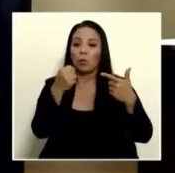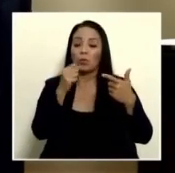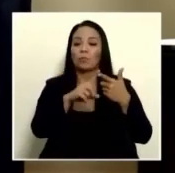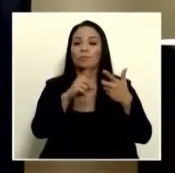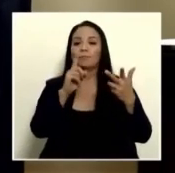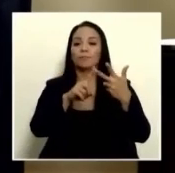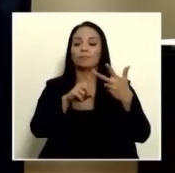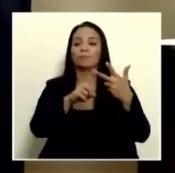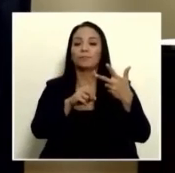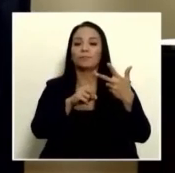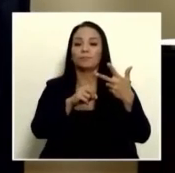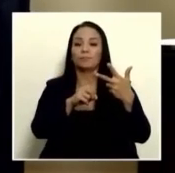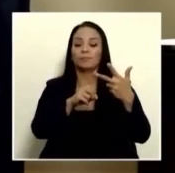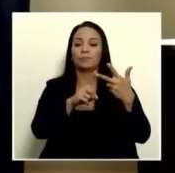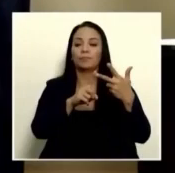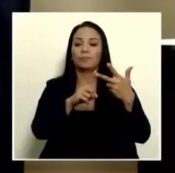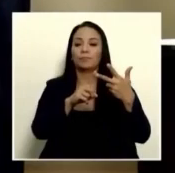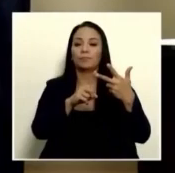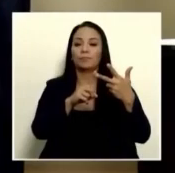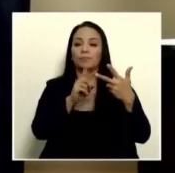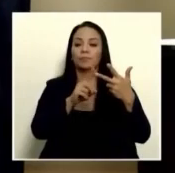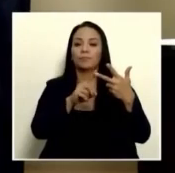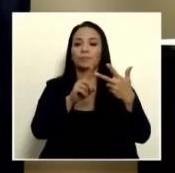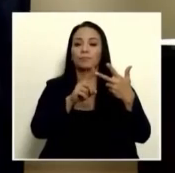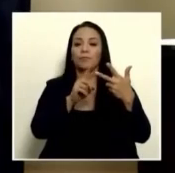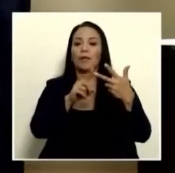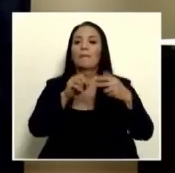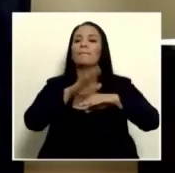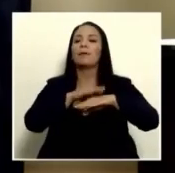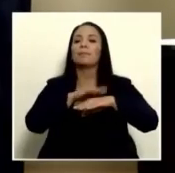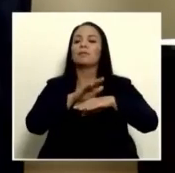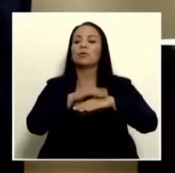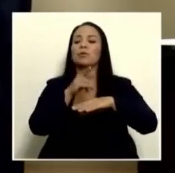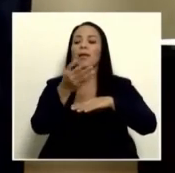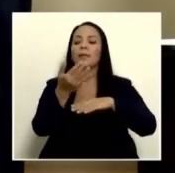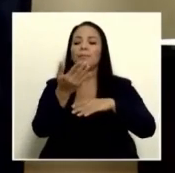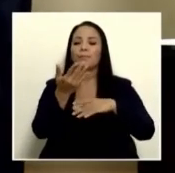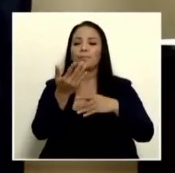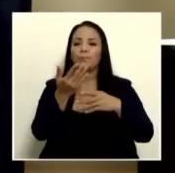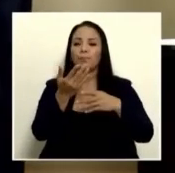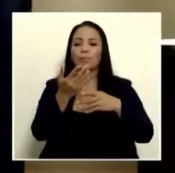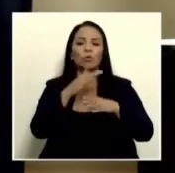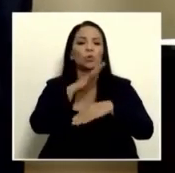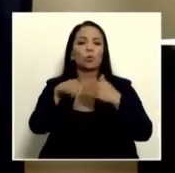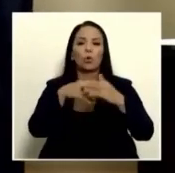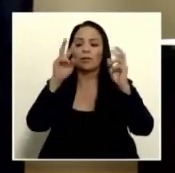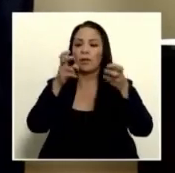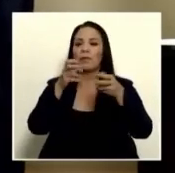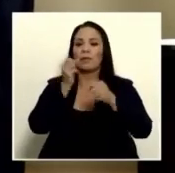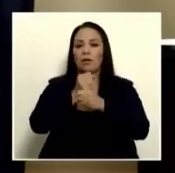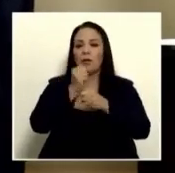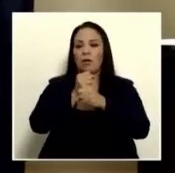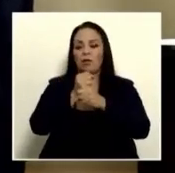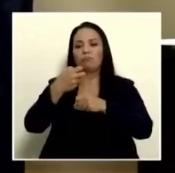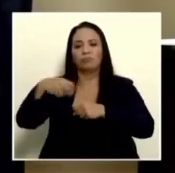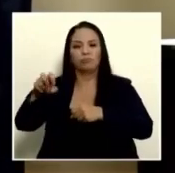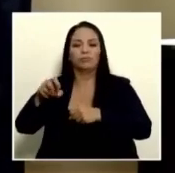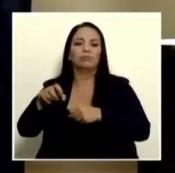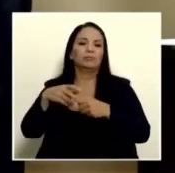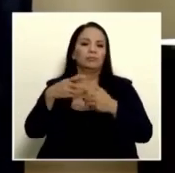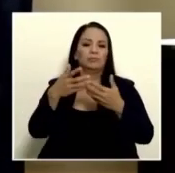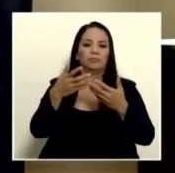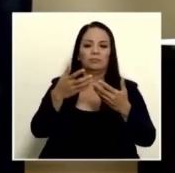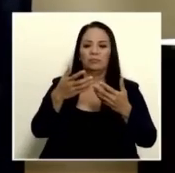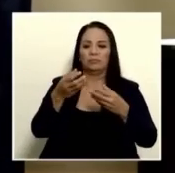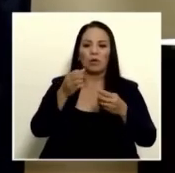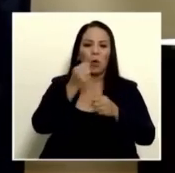y tenemos lo que es también en los permisos a nivel de todo lo que es obras públicas transporte o sea todo en